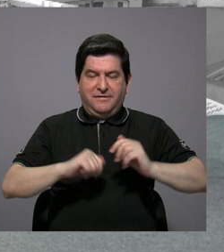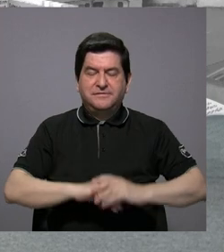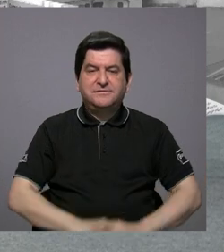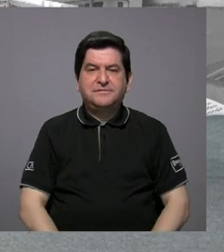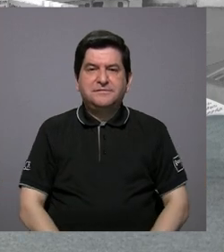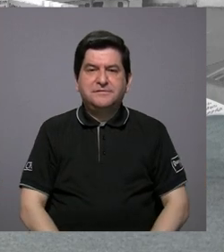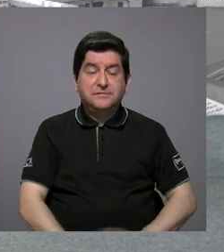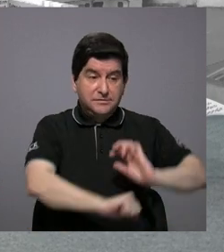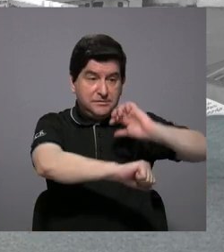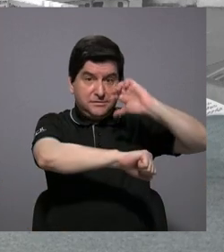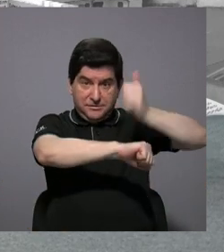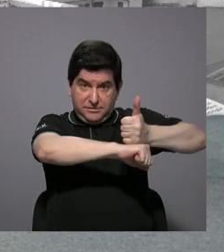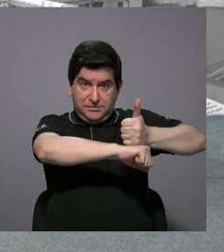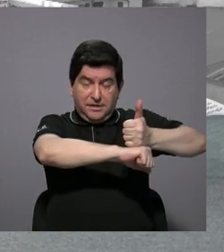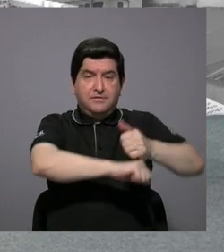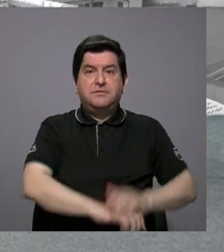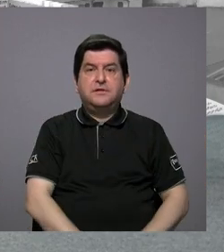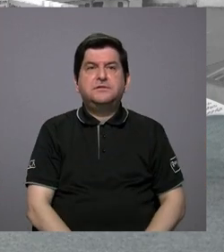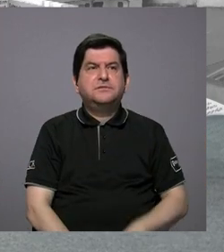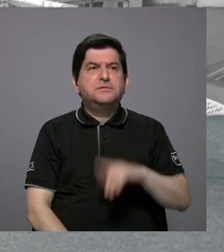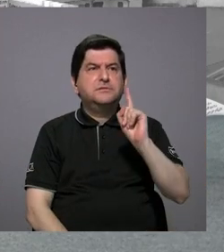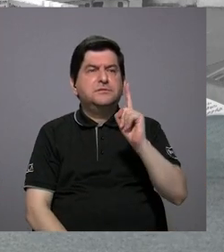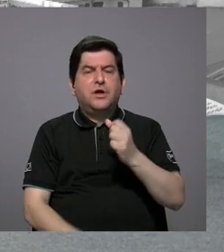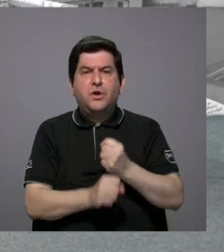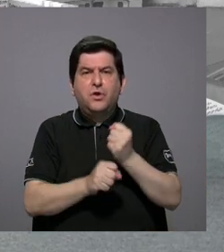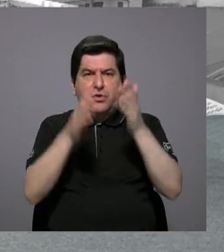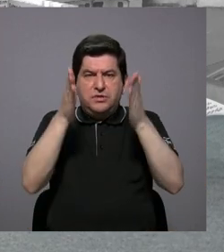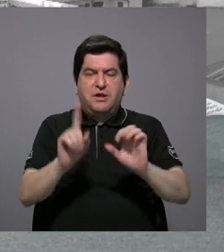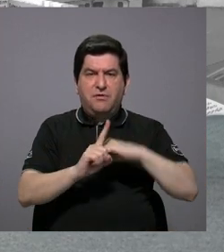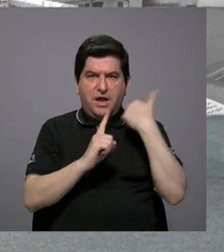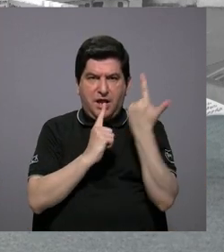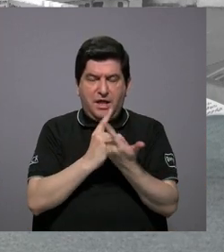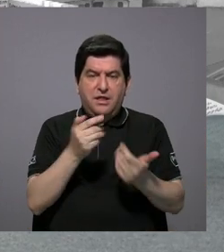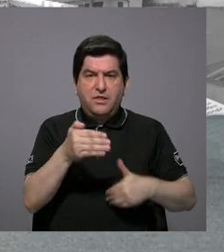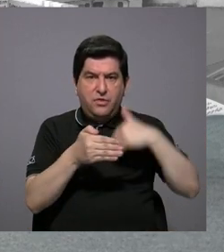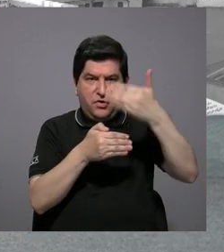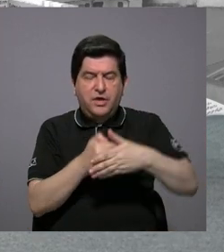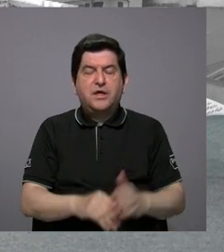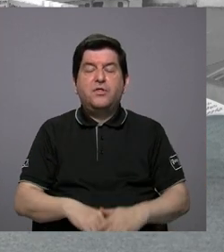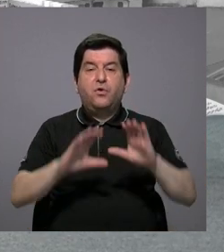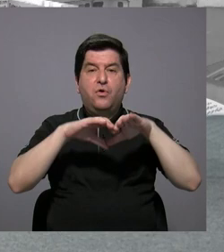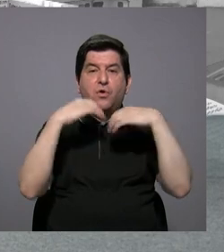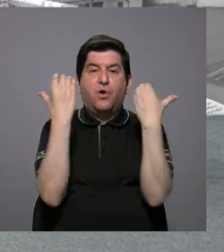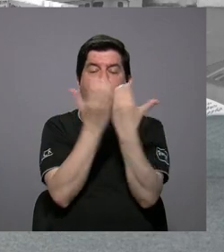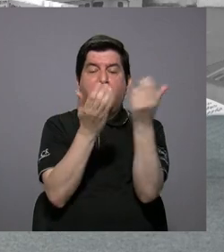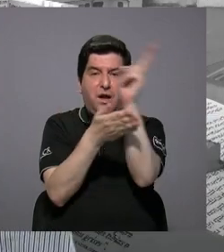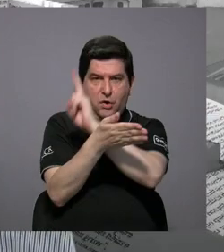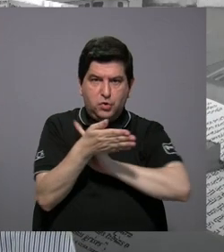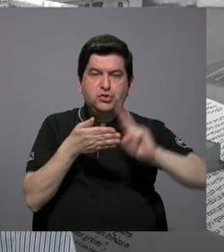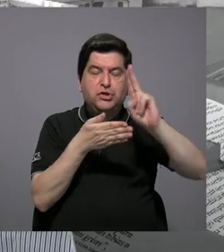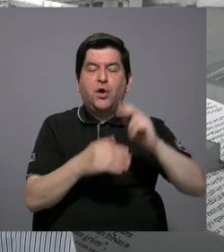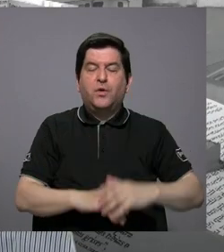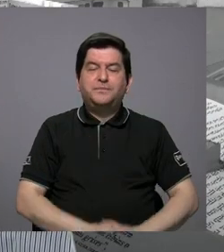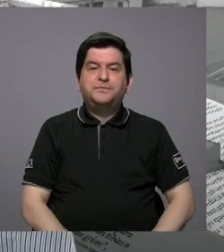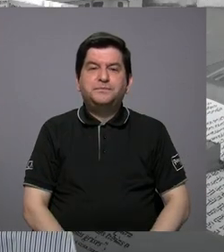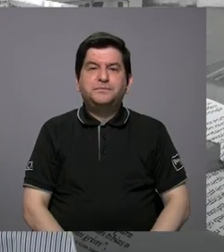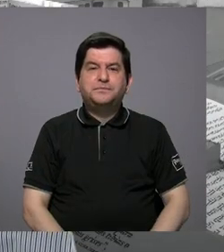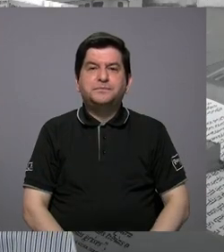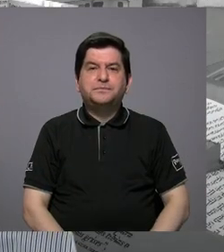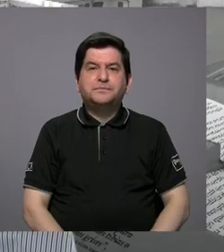creó una trabajadora social que llegó luego al consejo universitario, ¿verdad? Pero